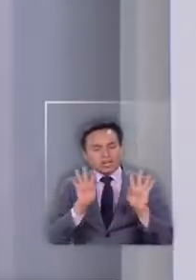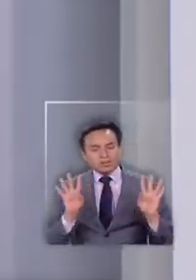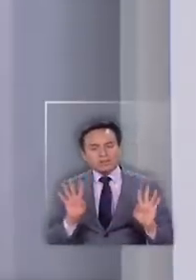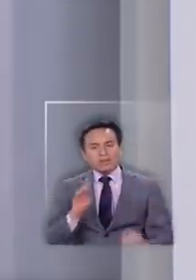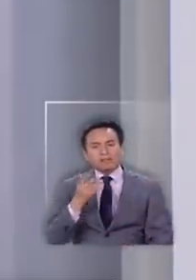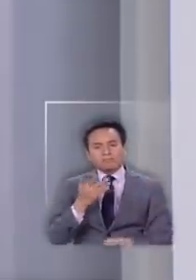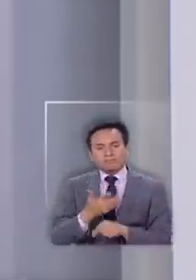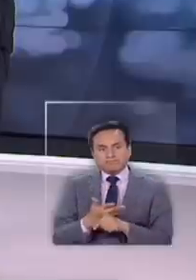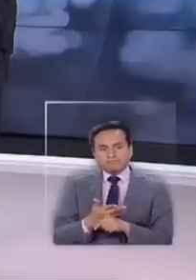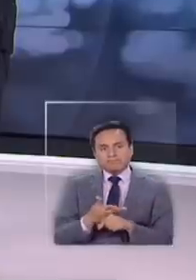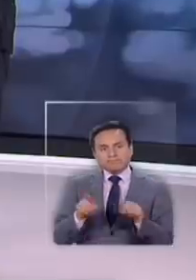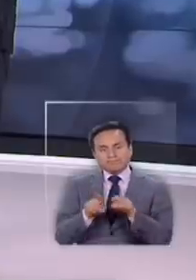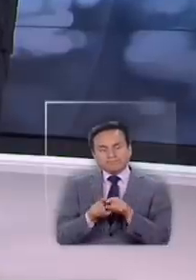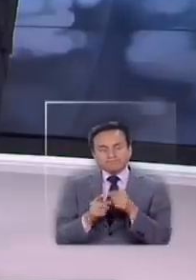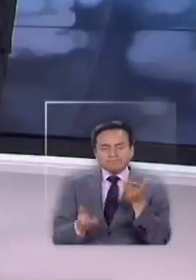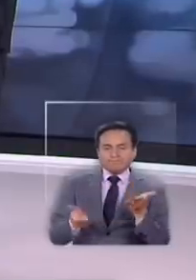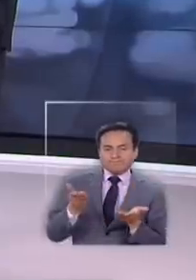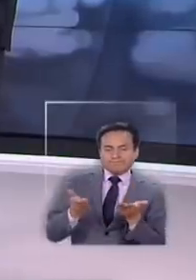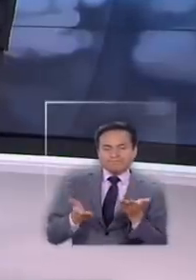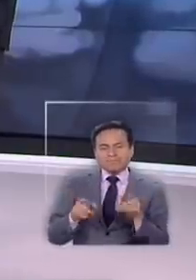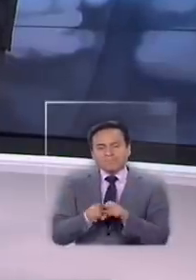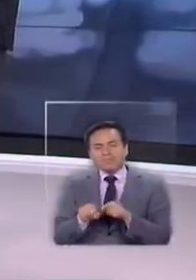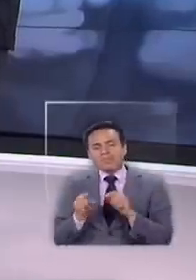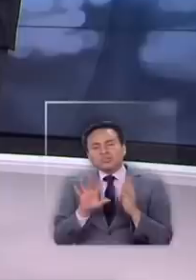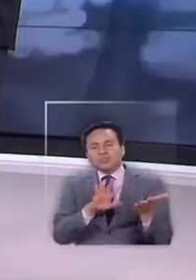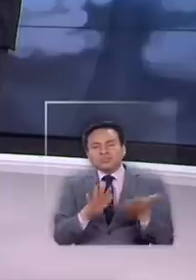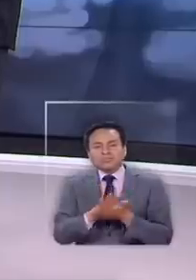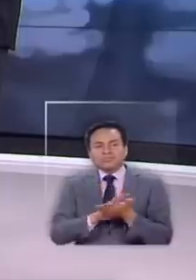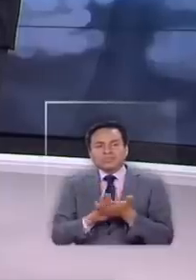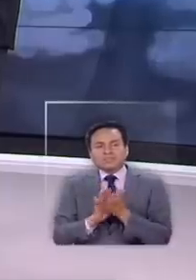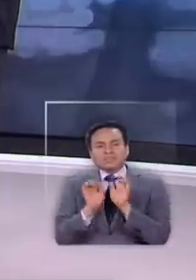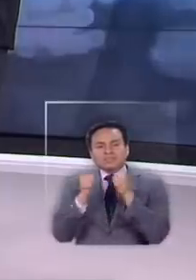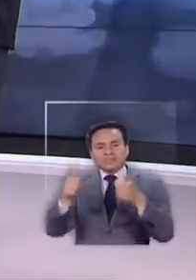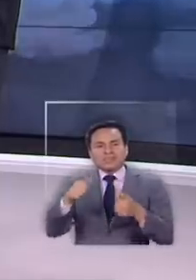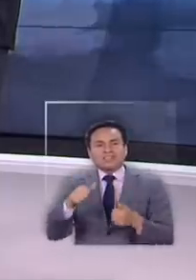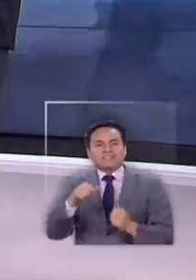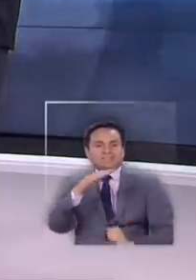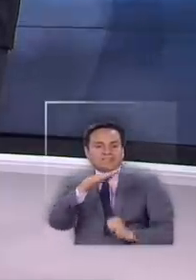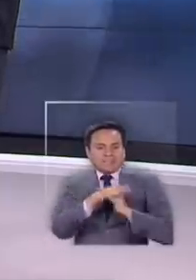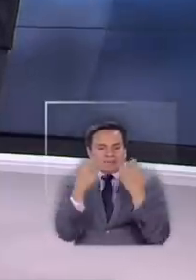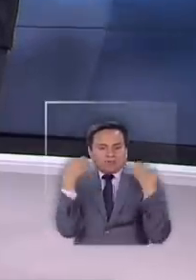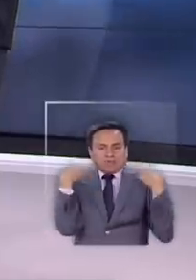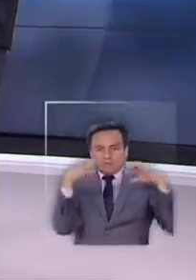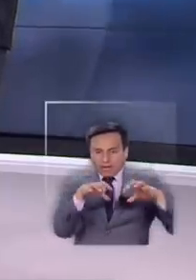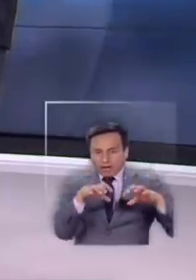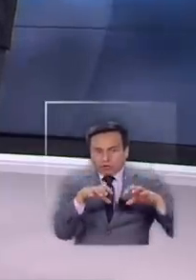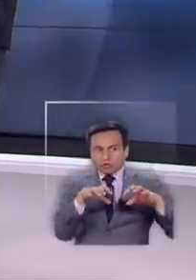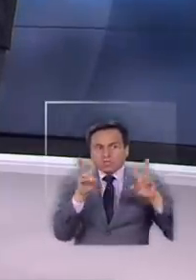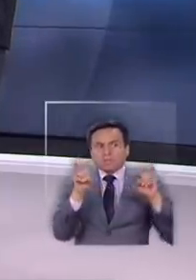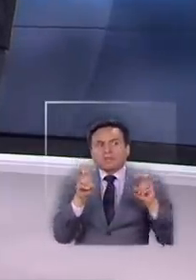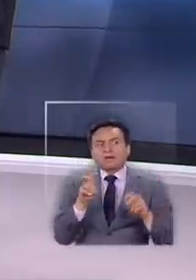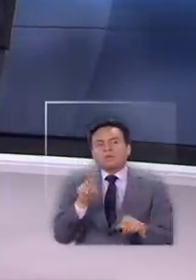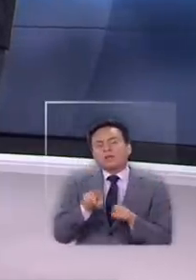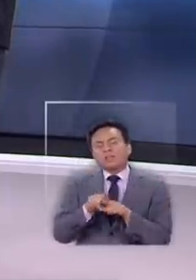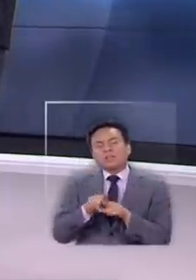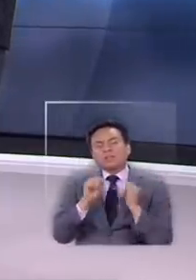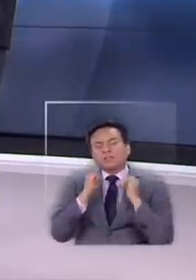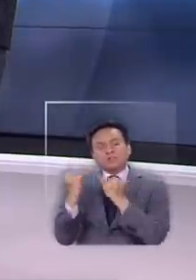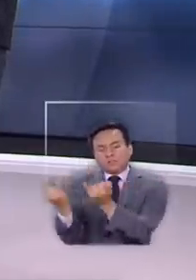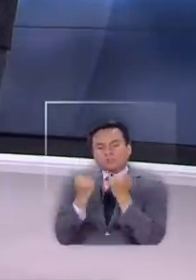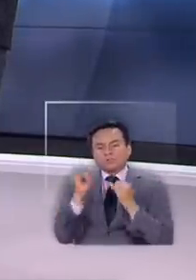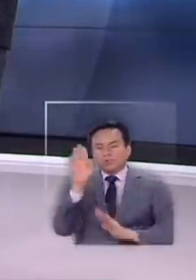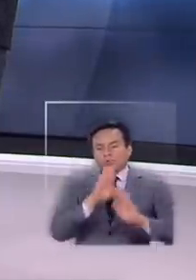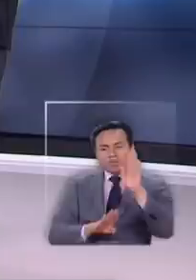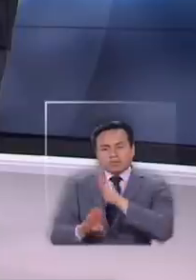aquí hay lucha. Está bien, pero vamos a suponer que la Autoridad Sanitaria Central se está haciendo cargo. No es que al no tenerlo ustedes en la información están